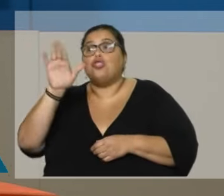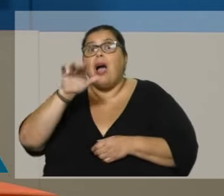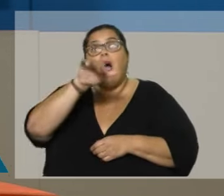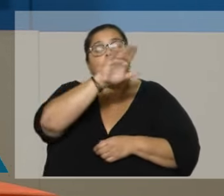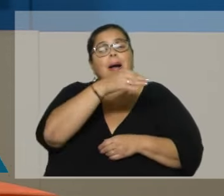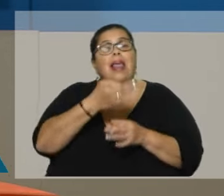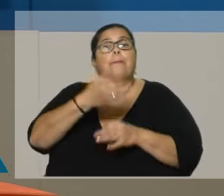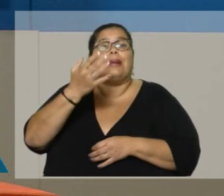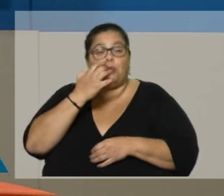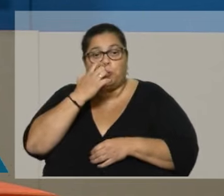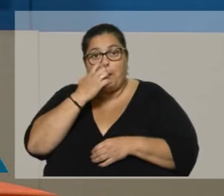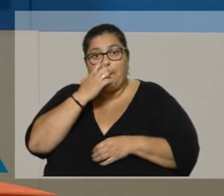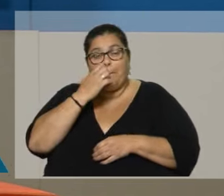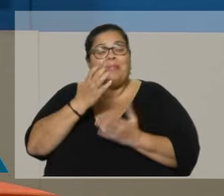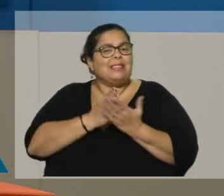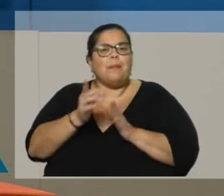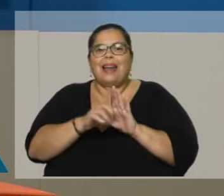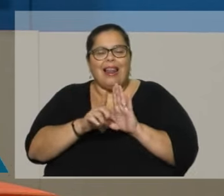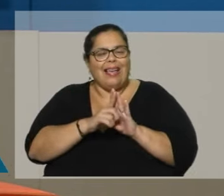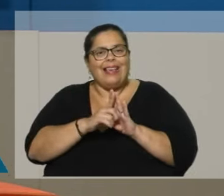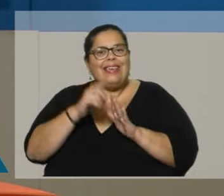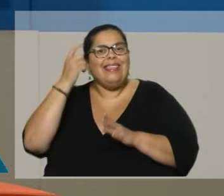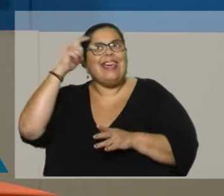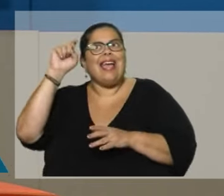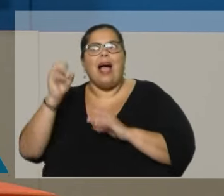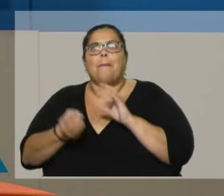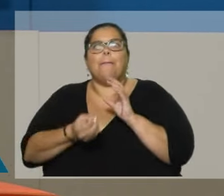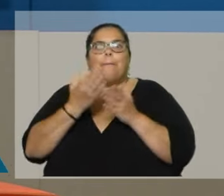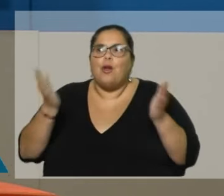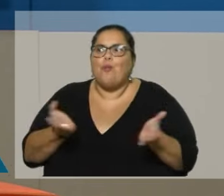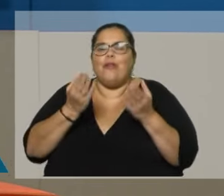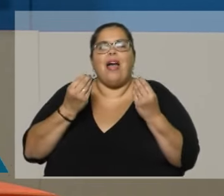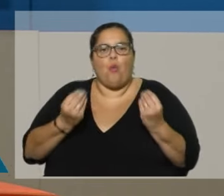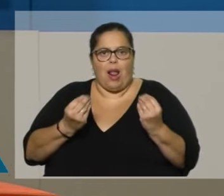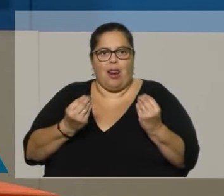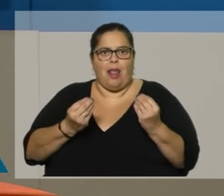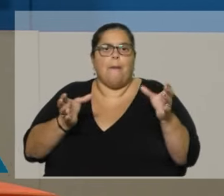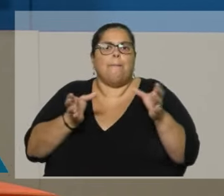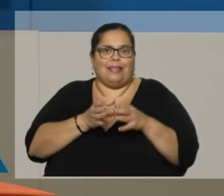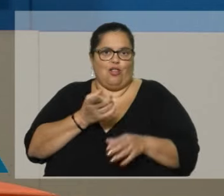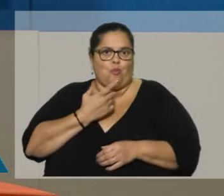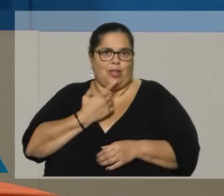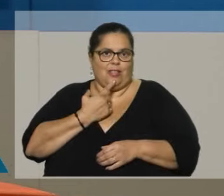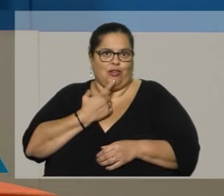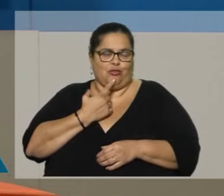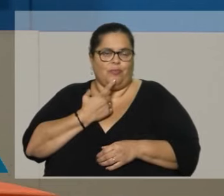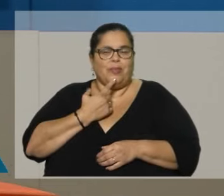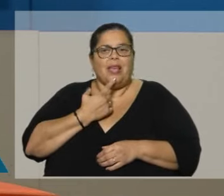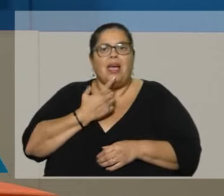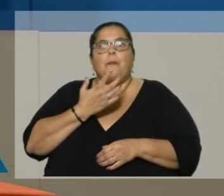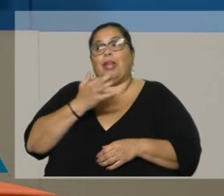Siempre las leyes son promovidas por los partidos. La iniciativa legislativa popular en Uruguay, muy contadas ocasiones, ha tenido